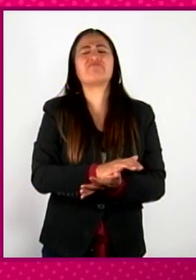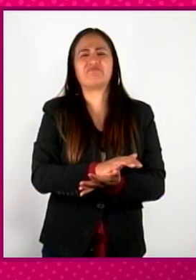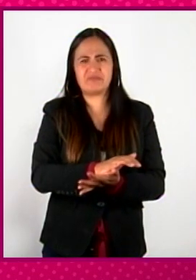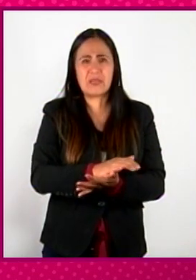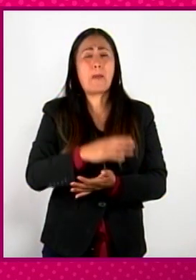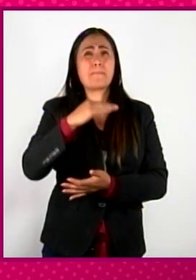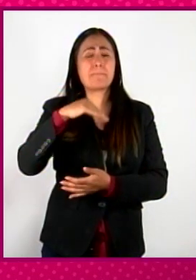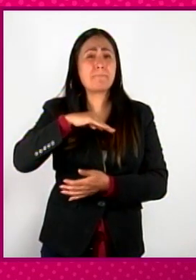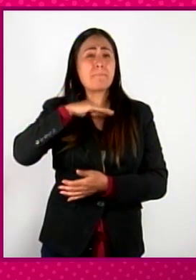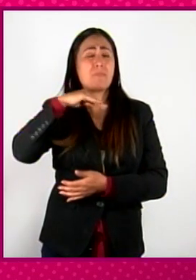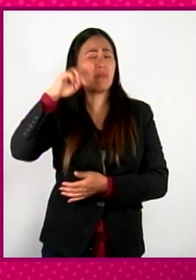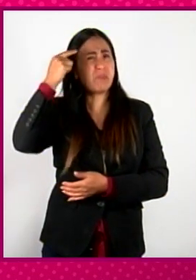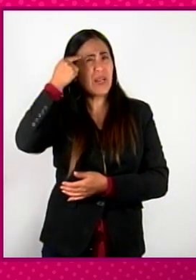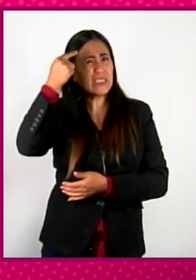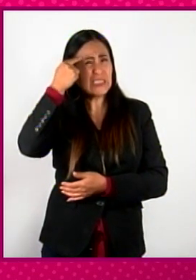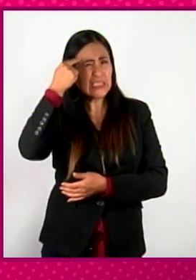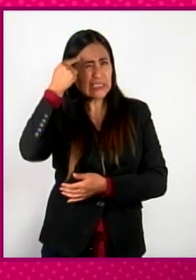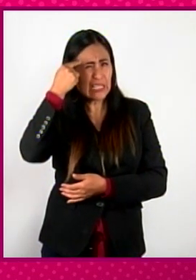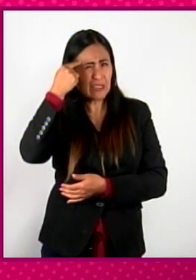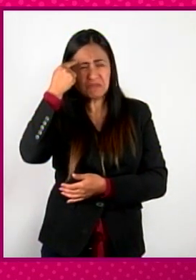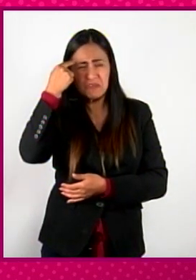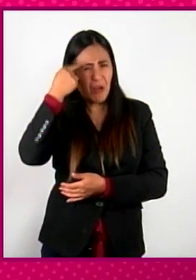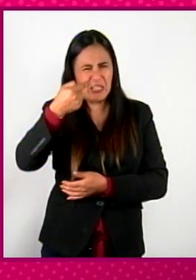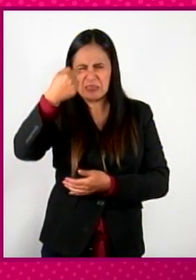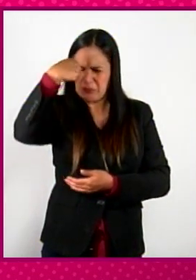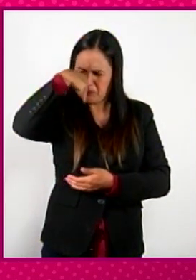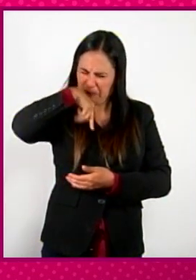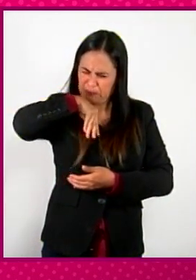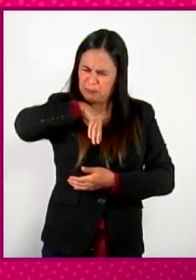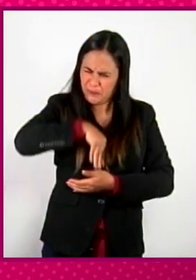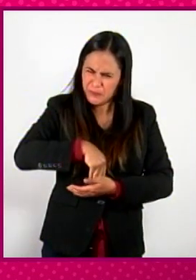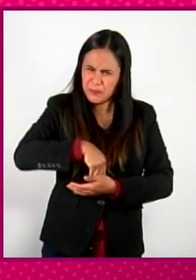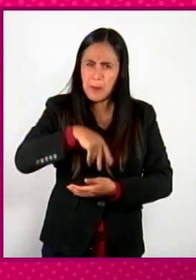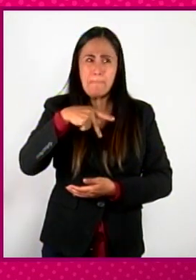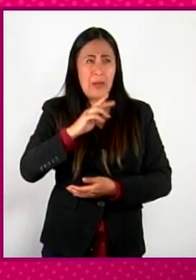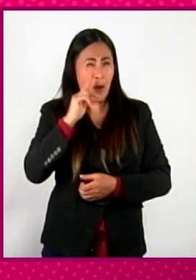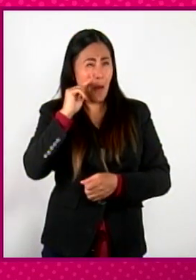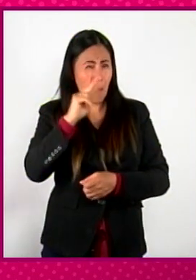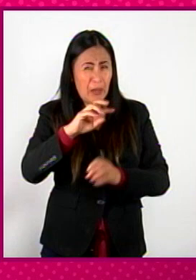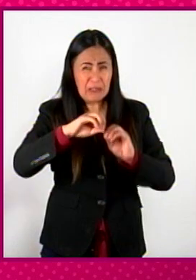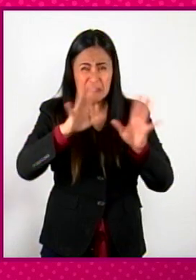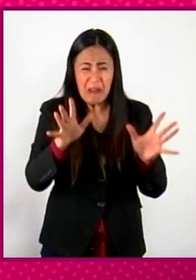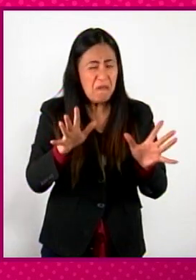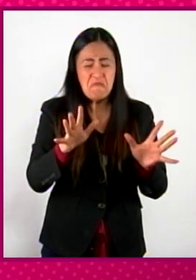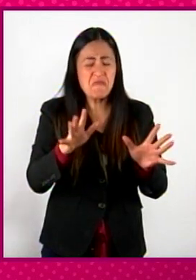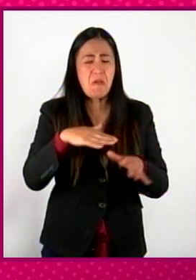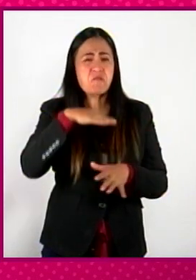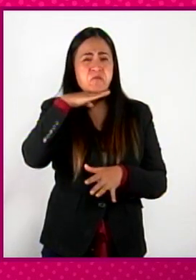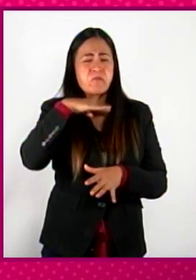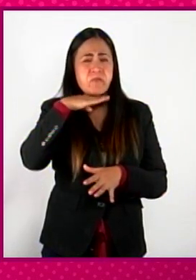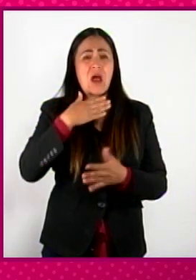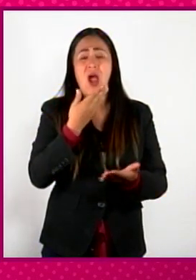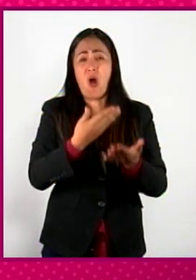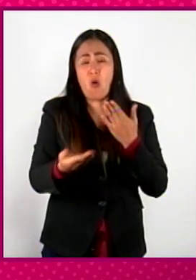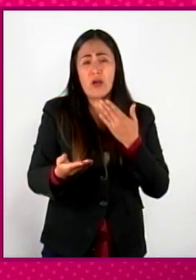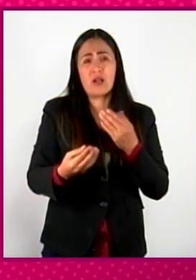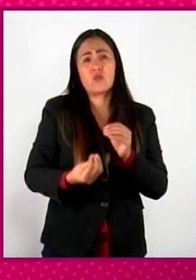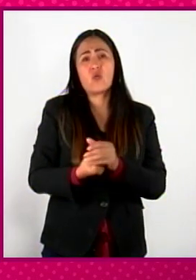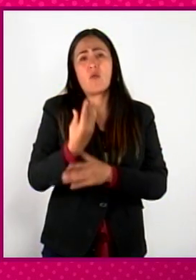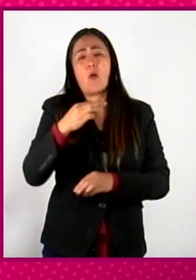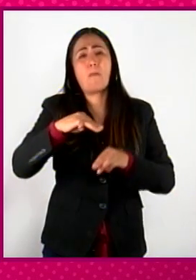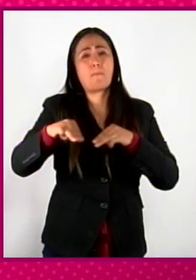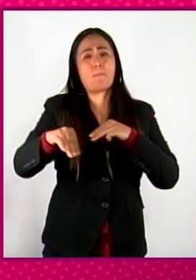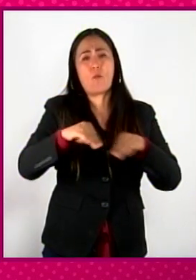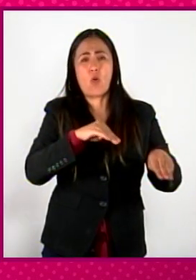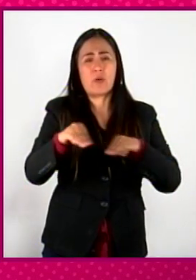inconsciente, racismo tan adentrado que no se alcanza a ver. Y hoy día tenemos un nuevo movimiento mundial no es